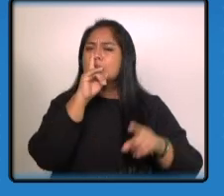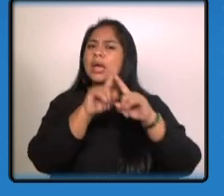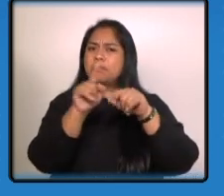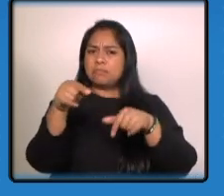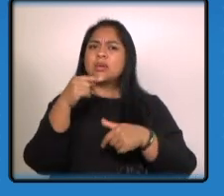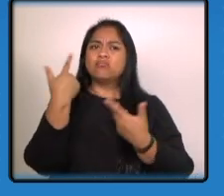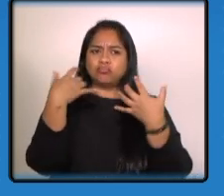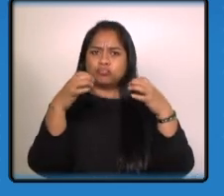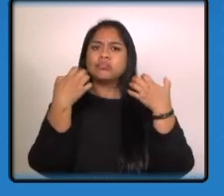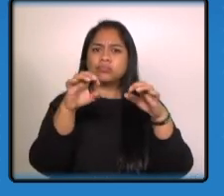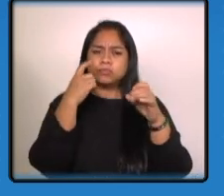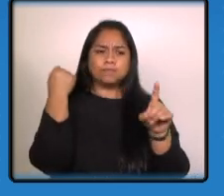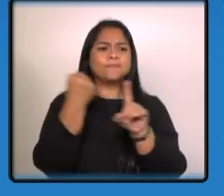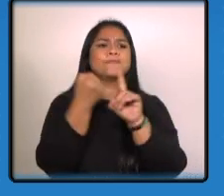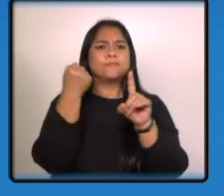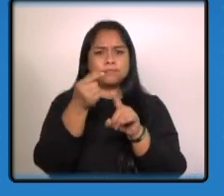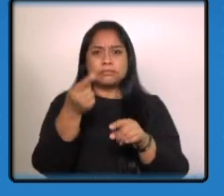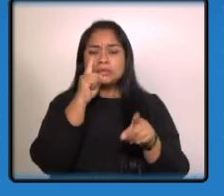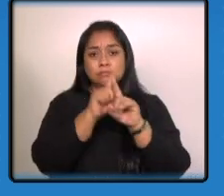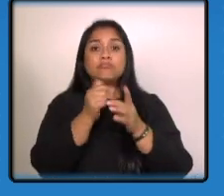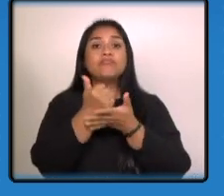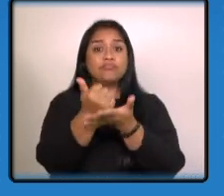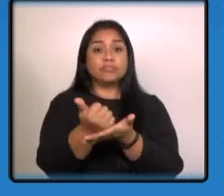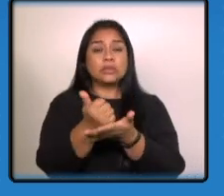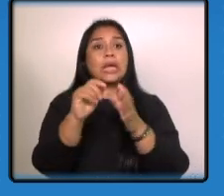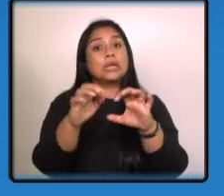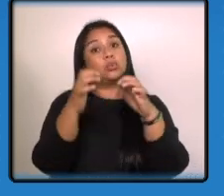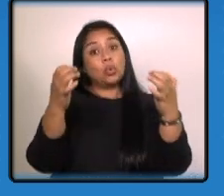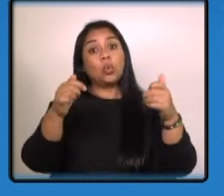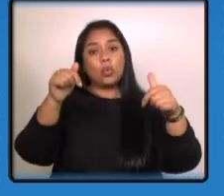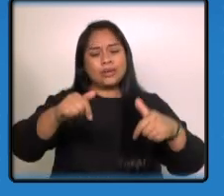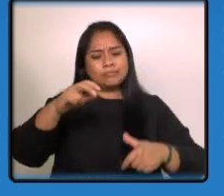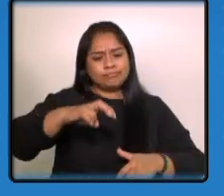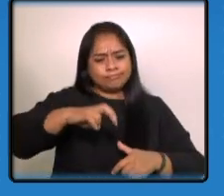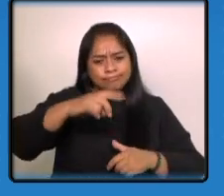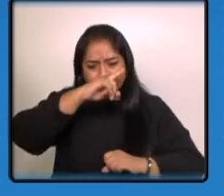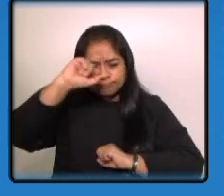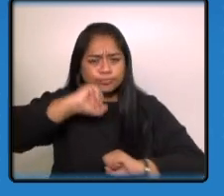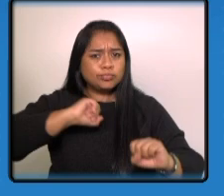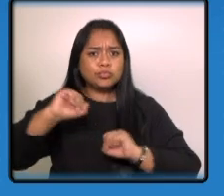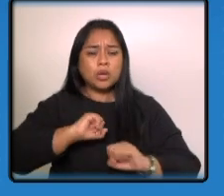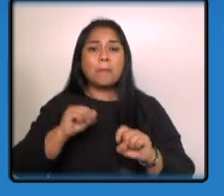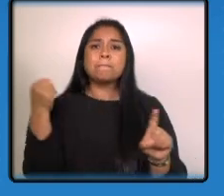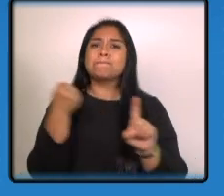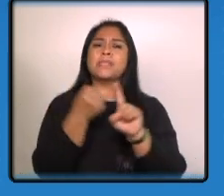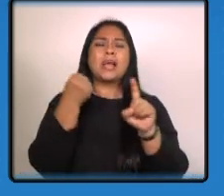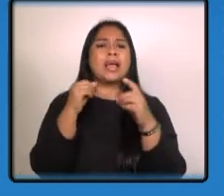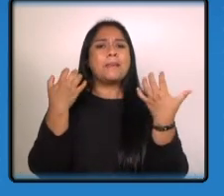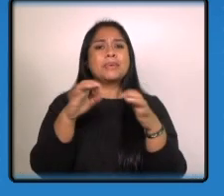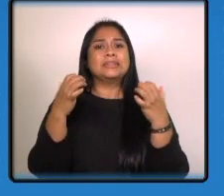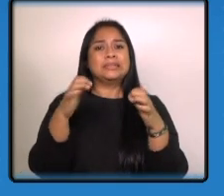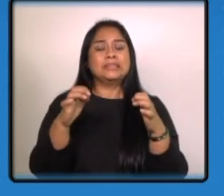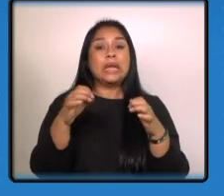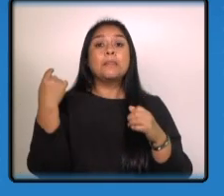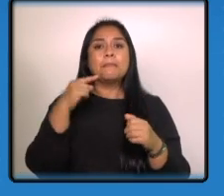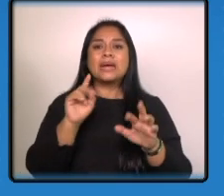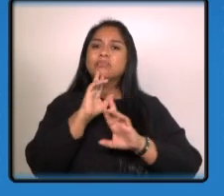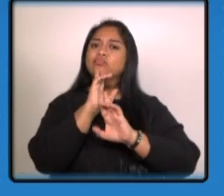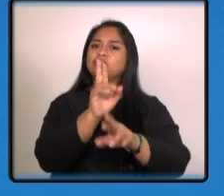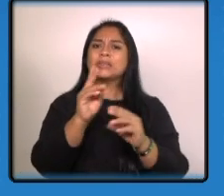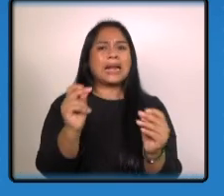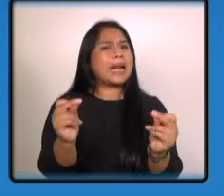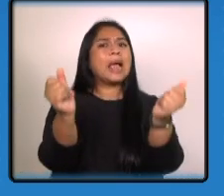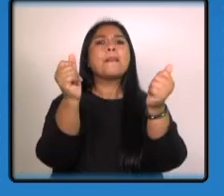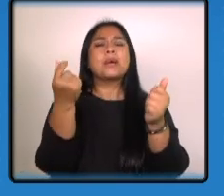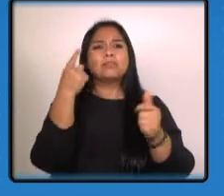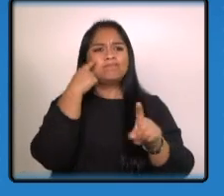emergencias de manera eficaz ante esto necesitamos trabajar bajo un estado de calamidad para dar respuesta inmediata